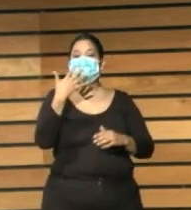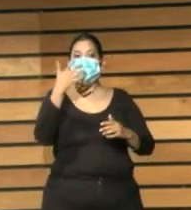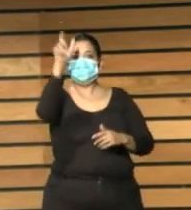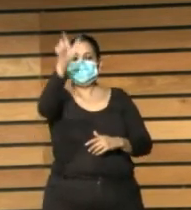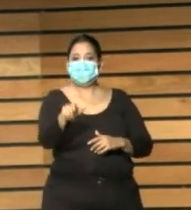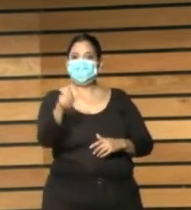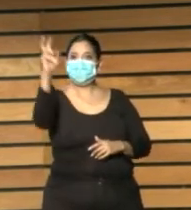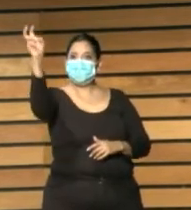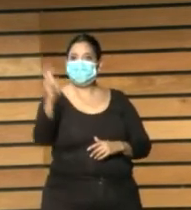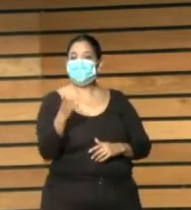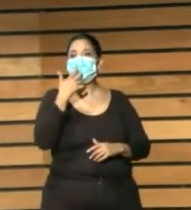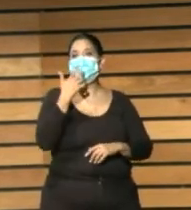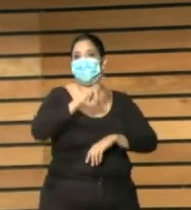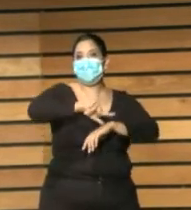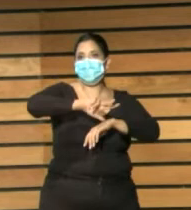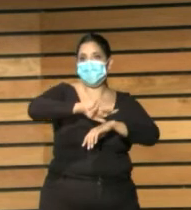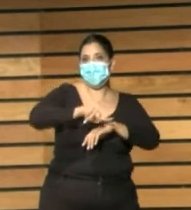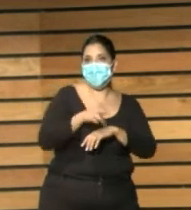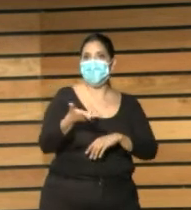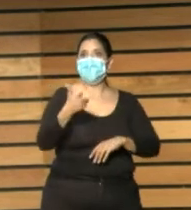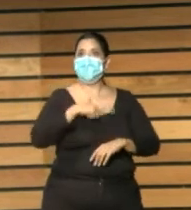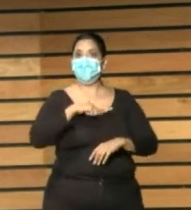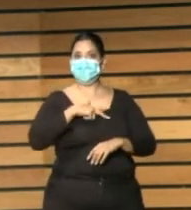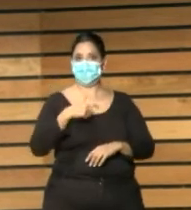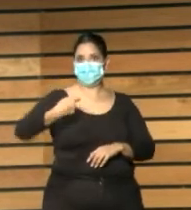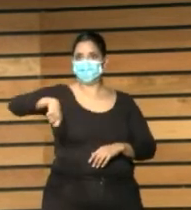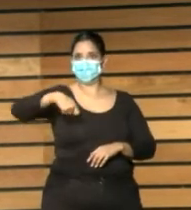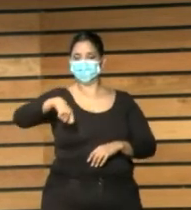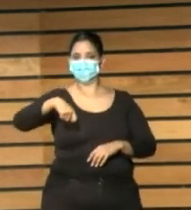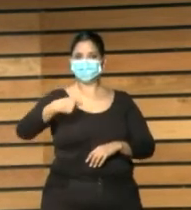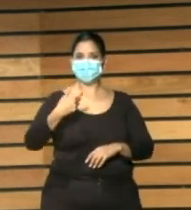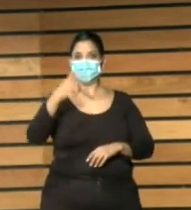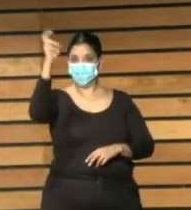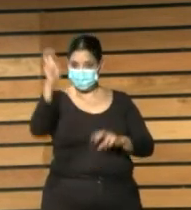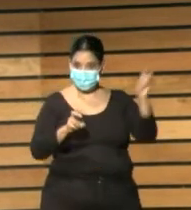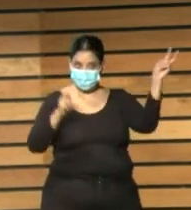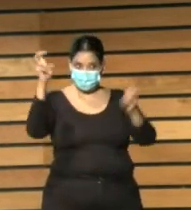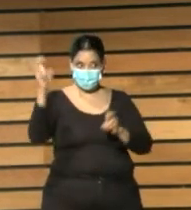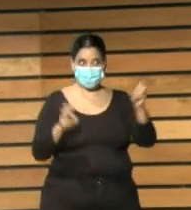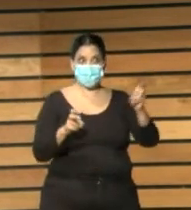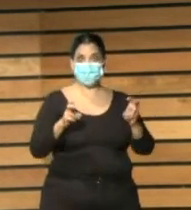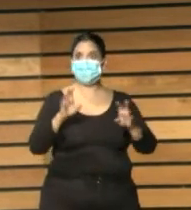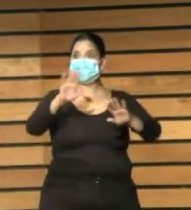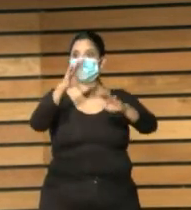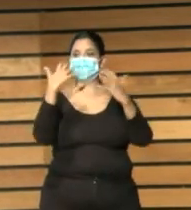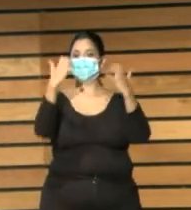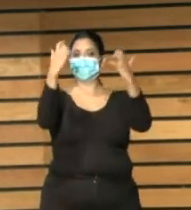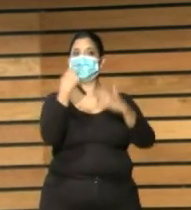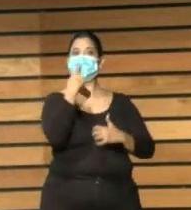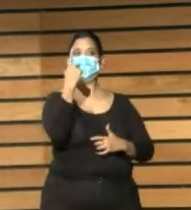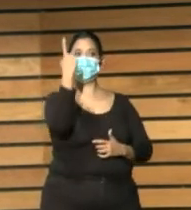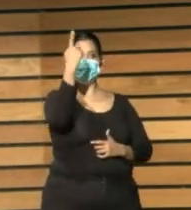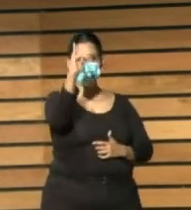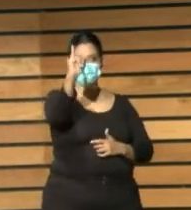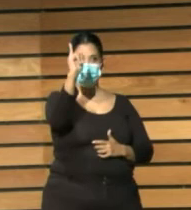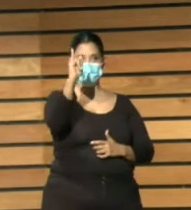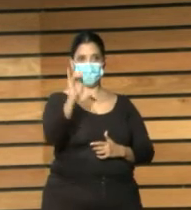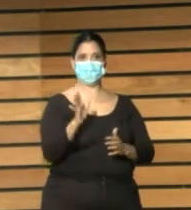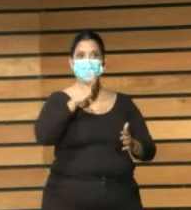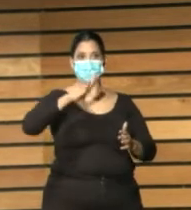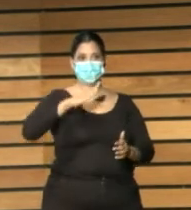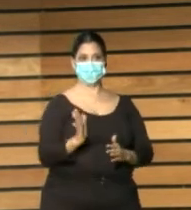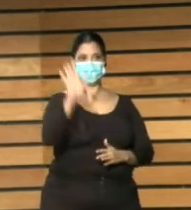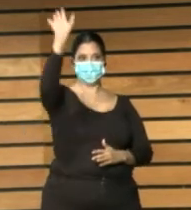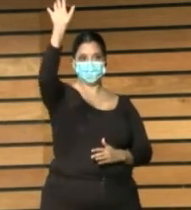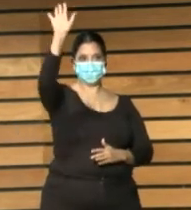cuantos concejales alcaldes que entendieran que necesitamos bueno que levante la mano bueno